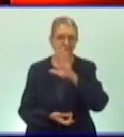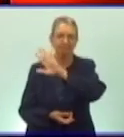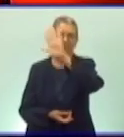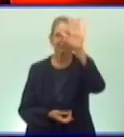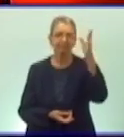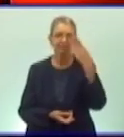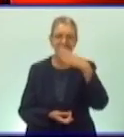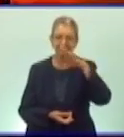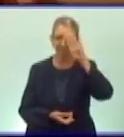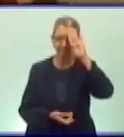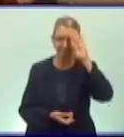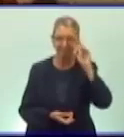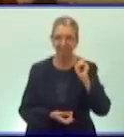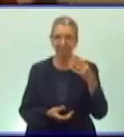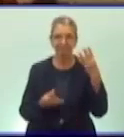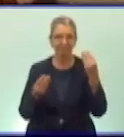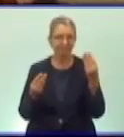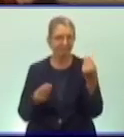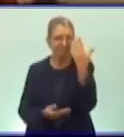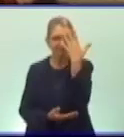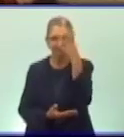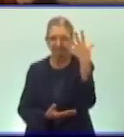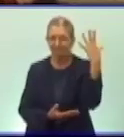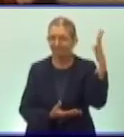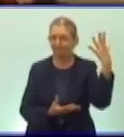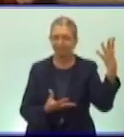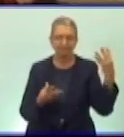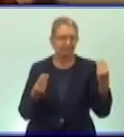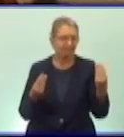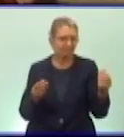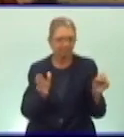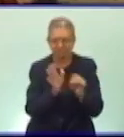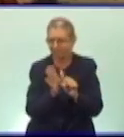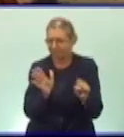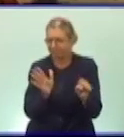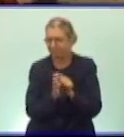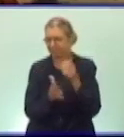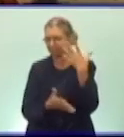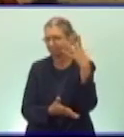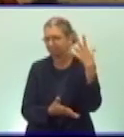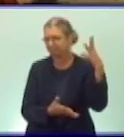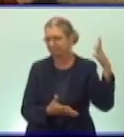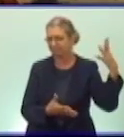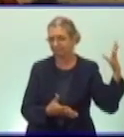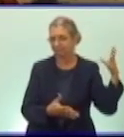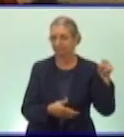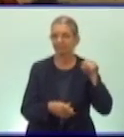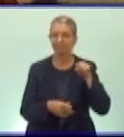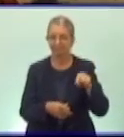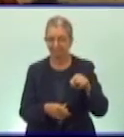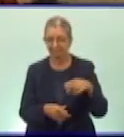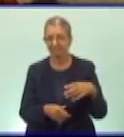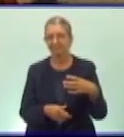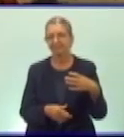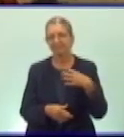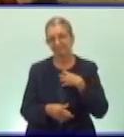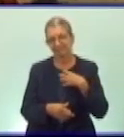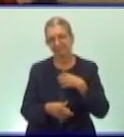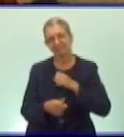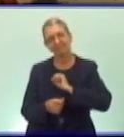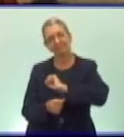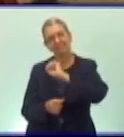por la cantidad de árboles por la vegetación que tenía eso es lo que tenemos que lograr ahora